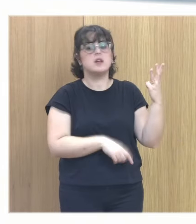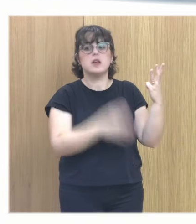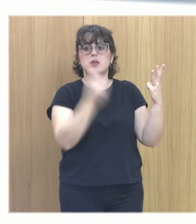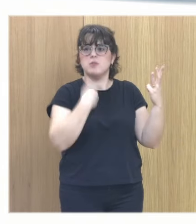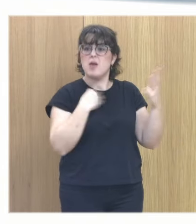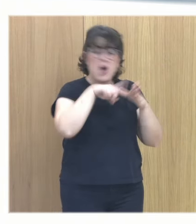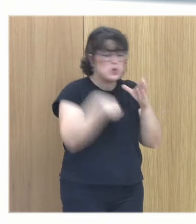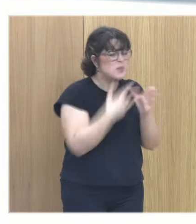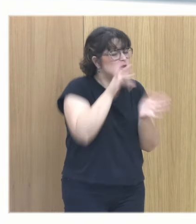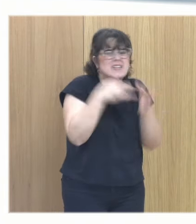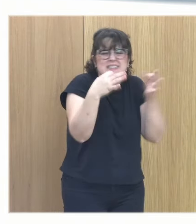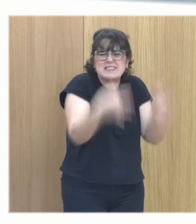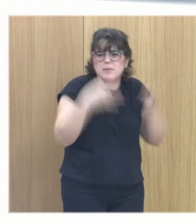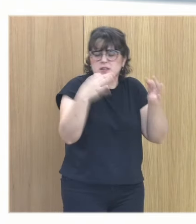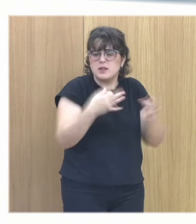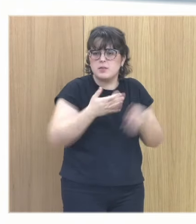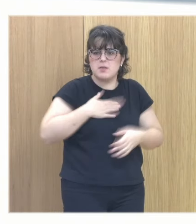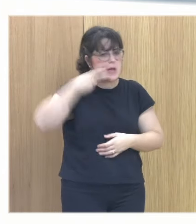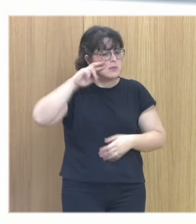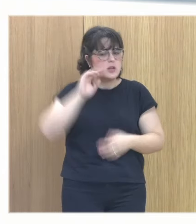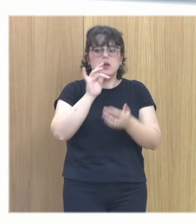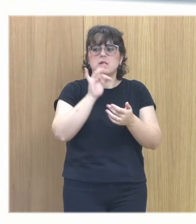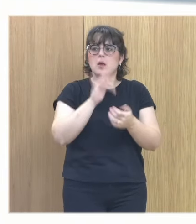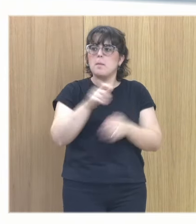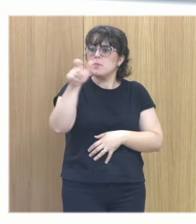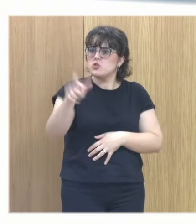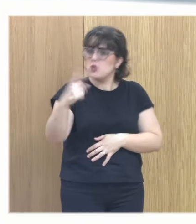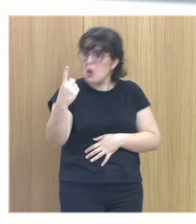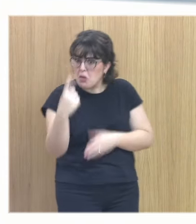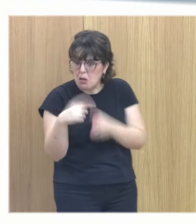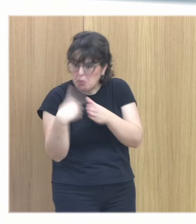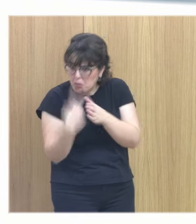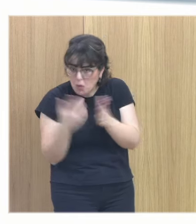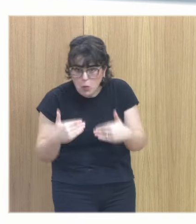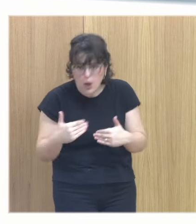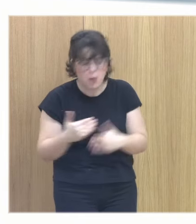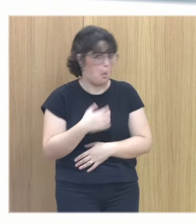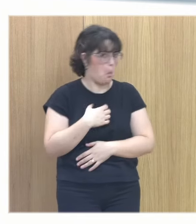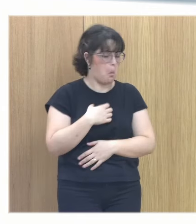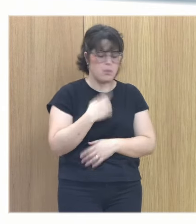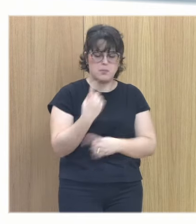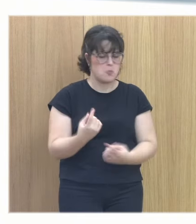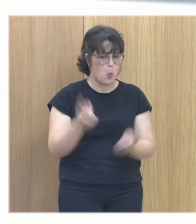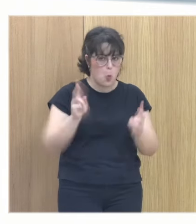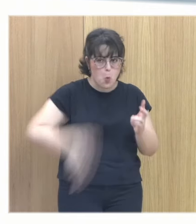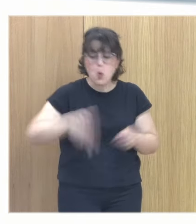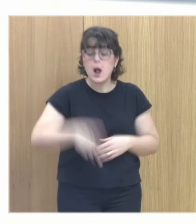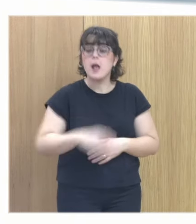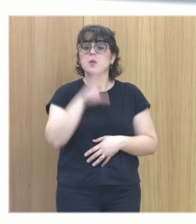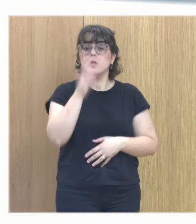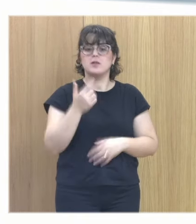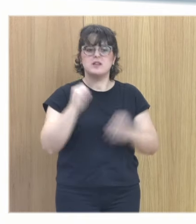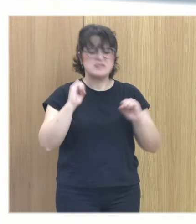siempre en mi experiencia yo todavía estoy por encontrarme una persona que no tenga sintomatología por agotamiento pero porque llevan mucho tiempo